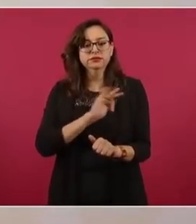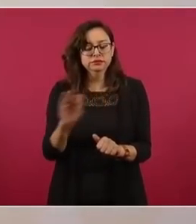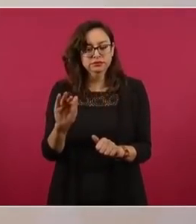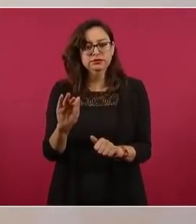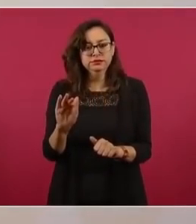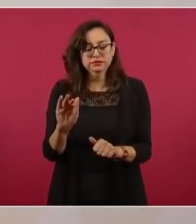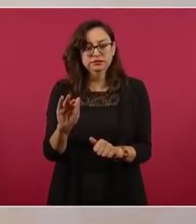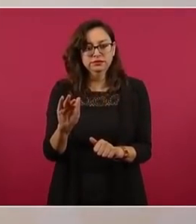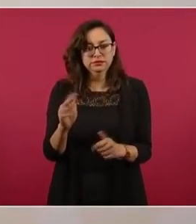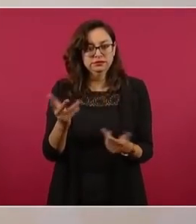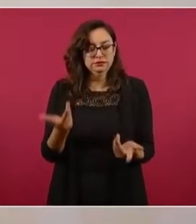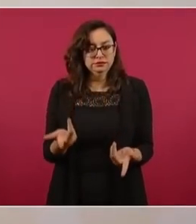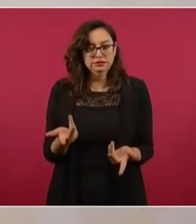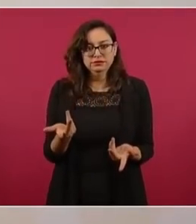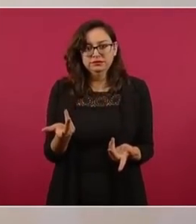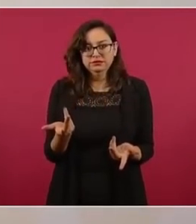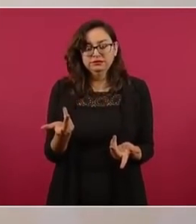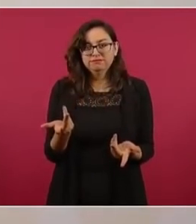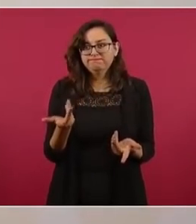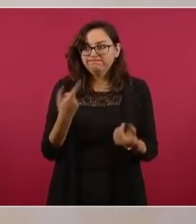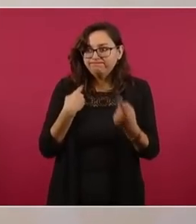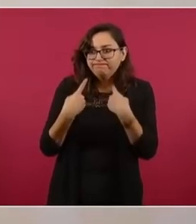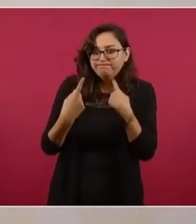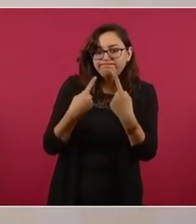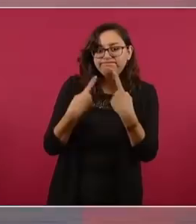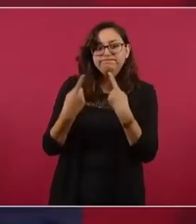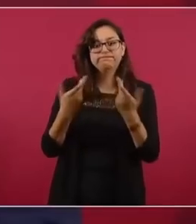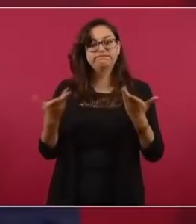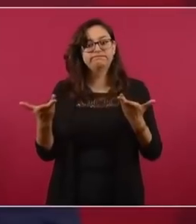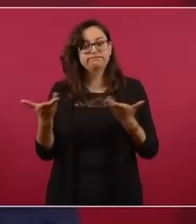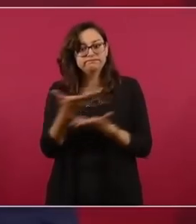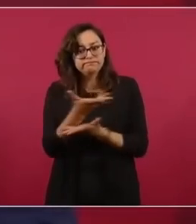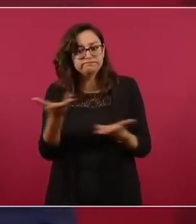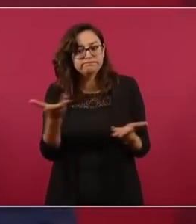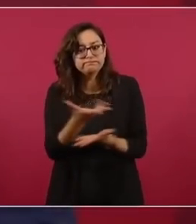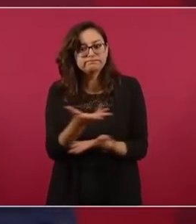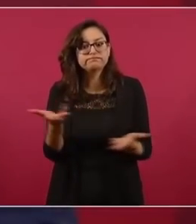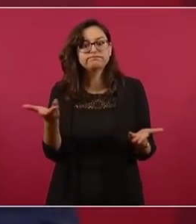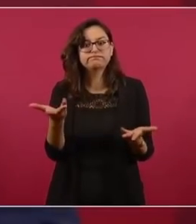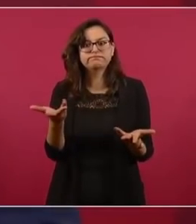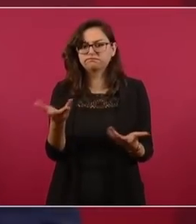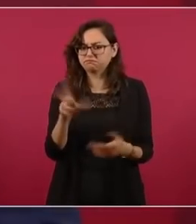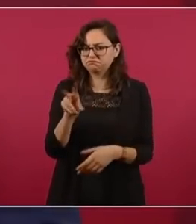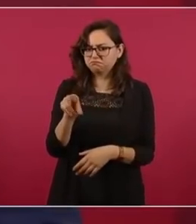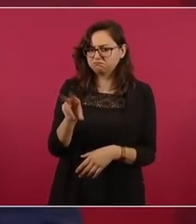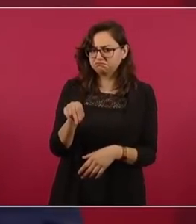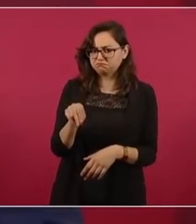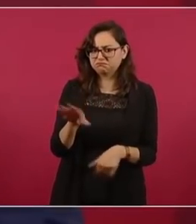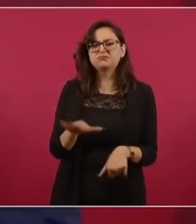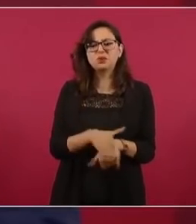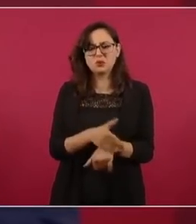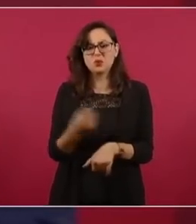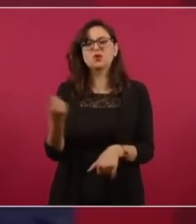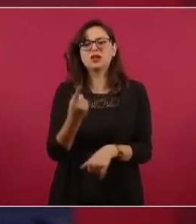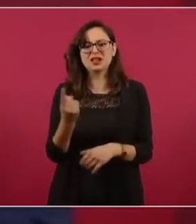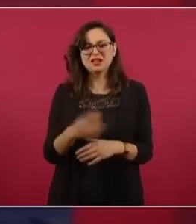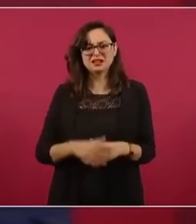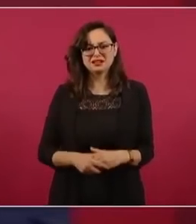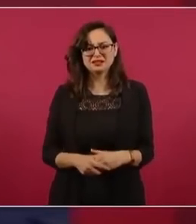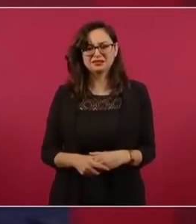dialogamos y